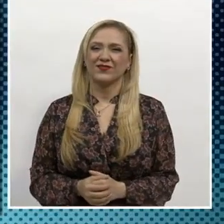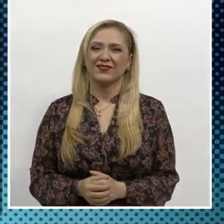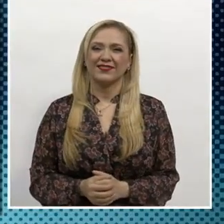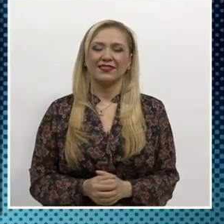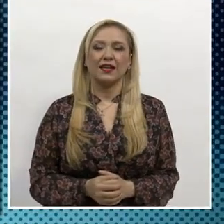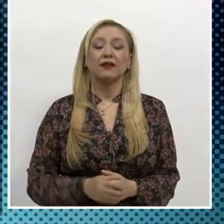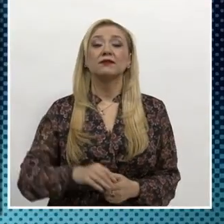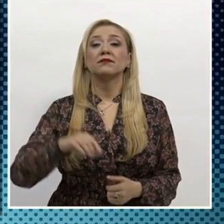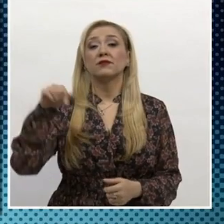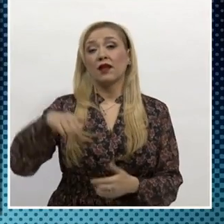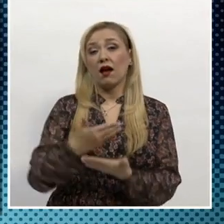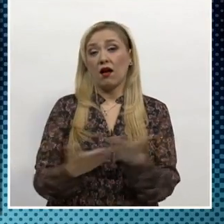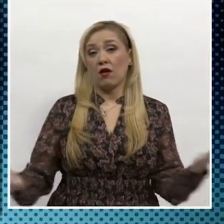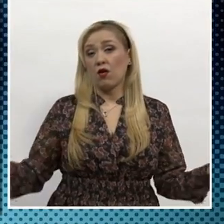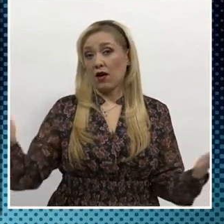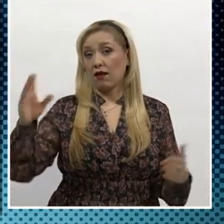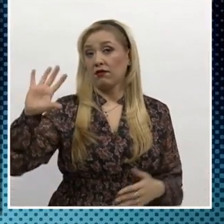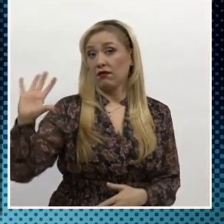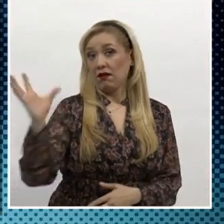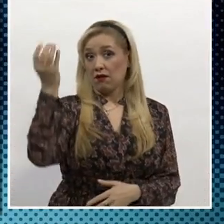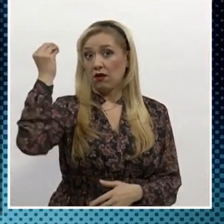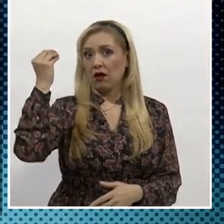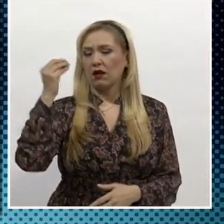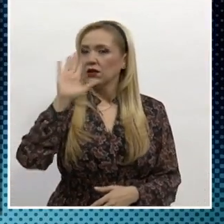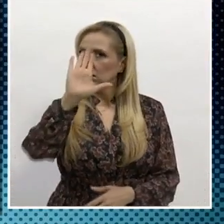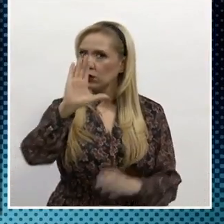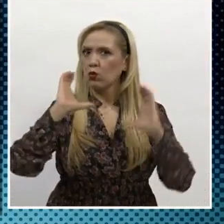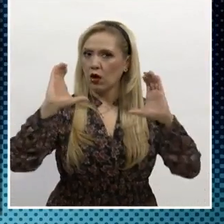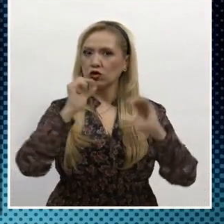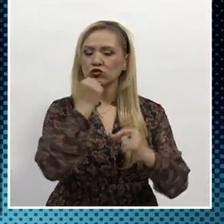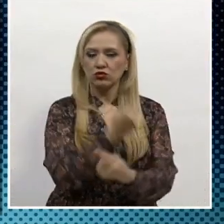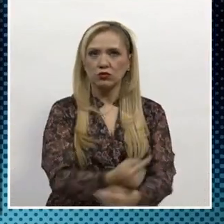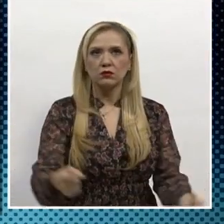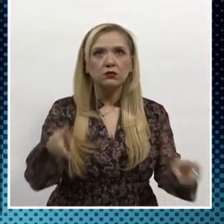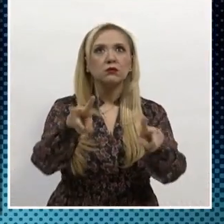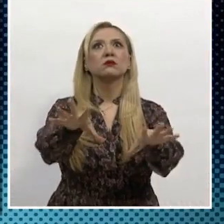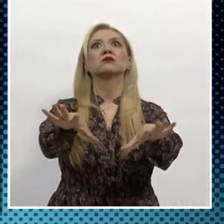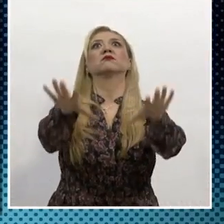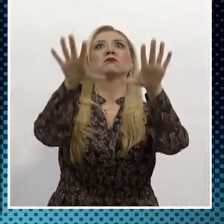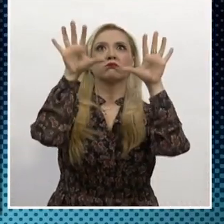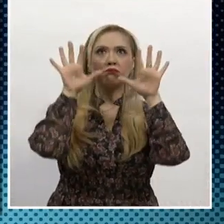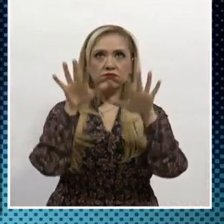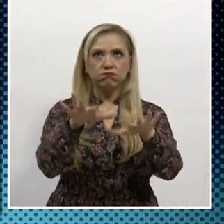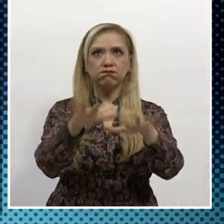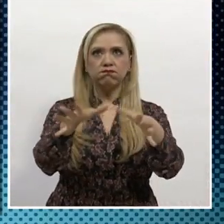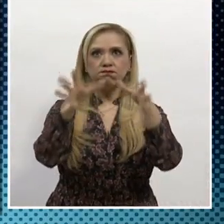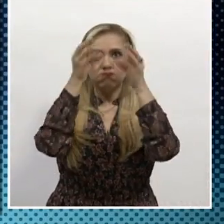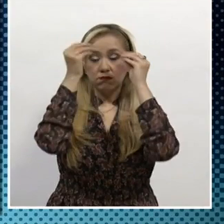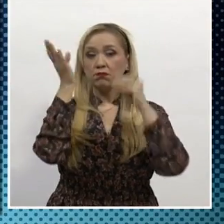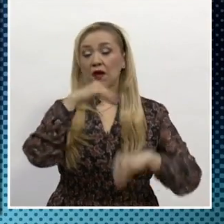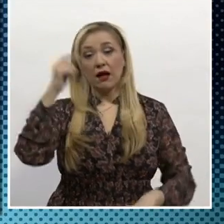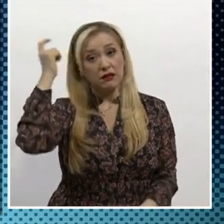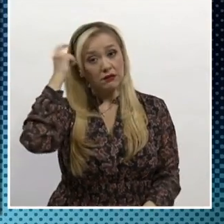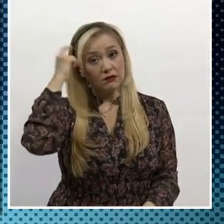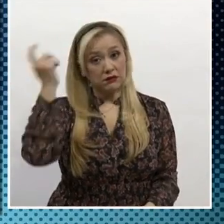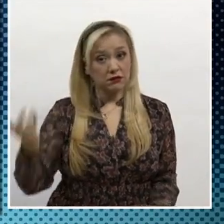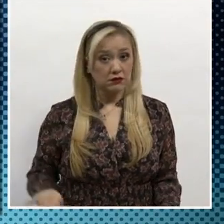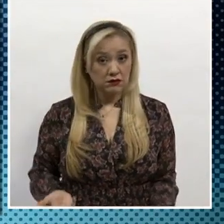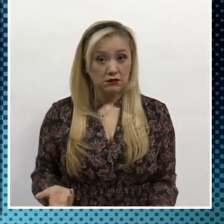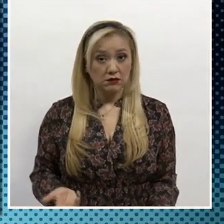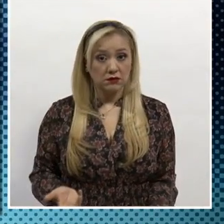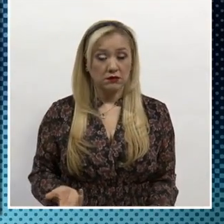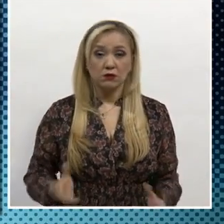En el mundo digital hay cosas que afectan a la salud de los niños y yo creo que un momento dado esto va a llegar y vamos a tener que pensar si